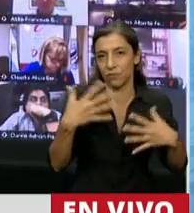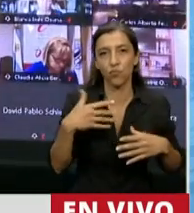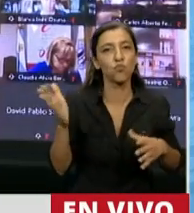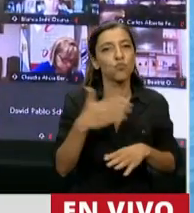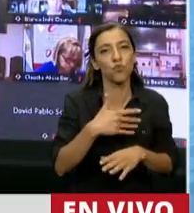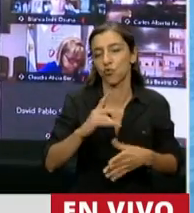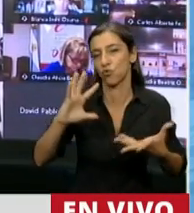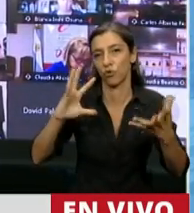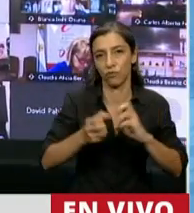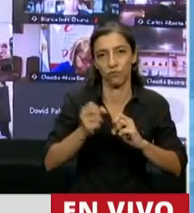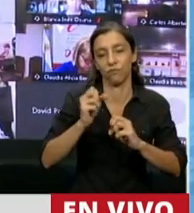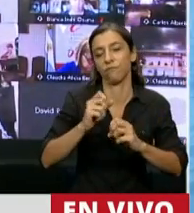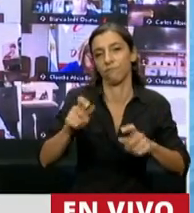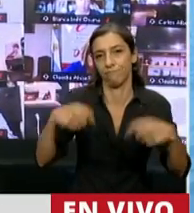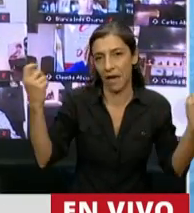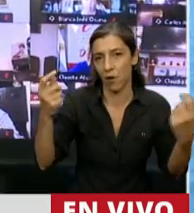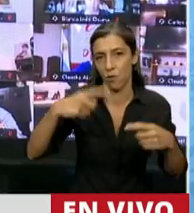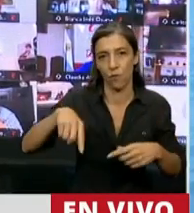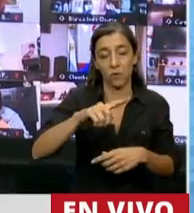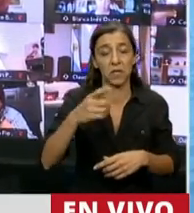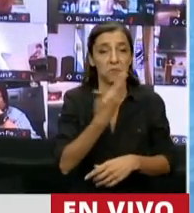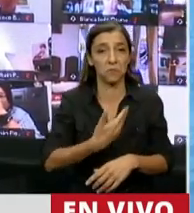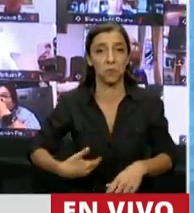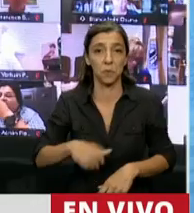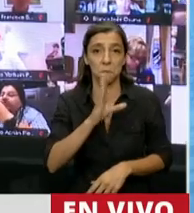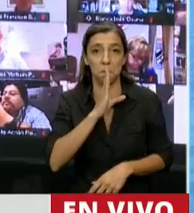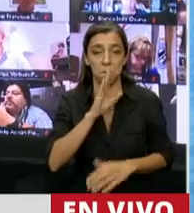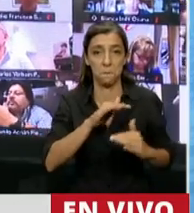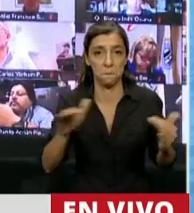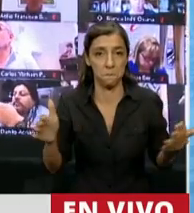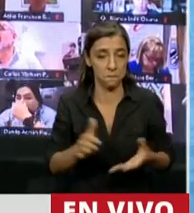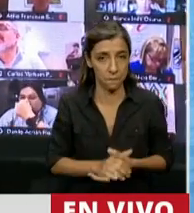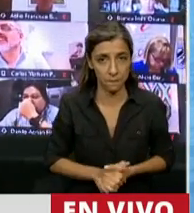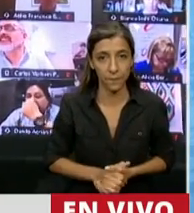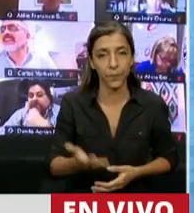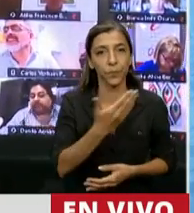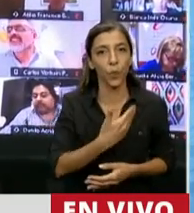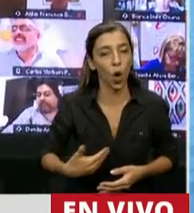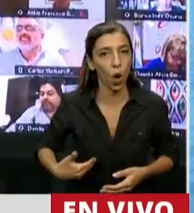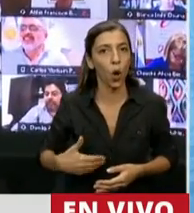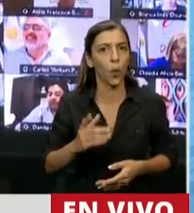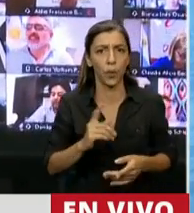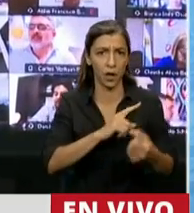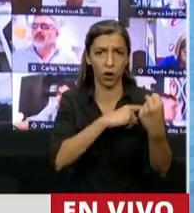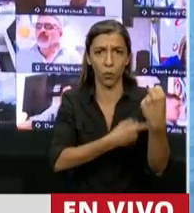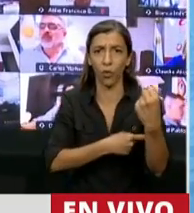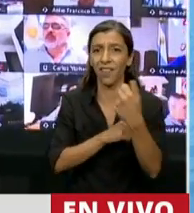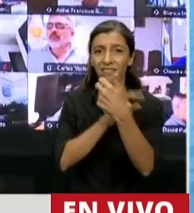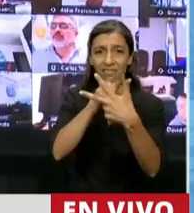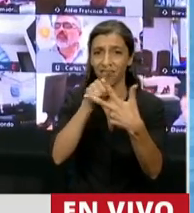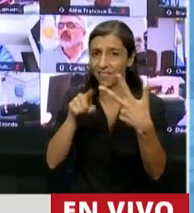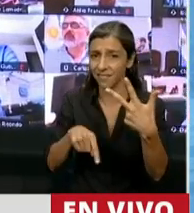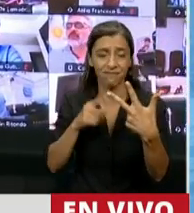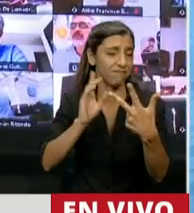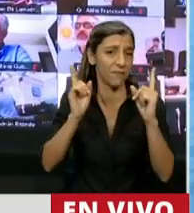inacción total por parte del gobierno. Más que del gobierno, por parte de los tres poderes del Estado. Y